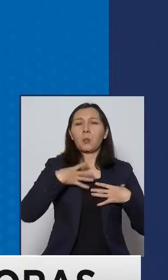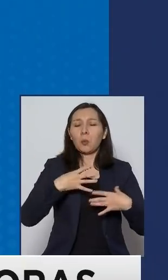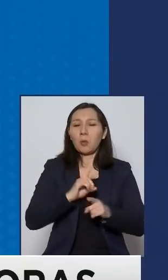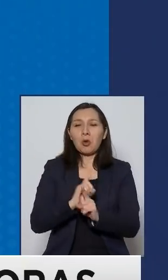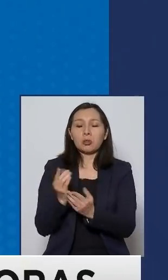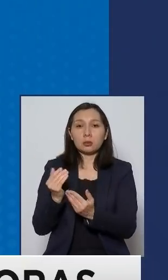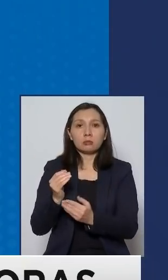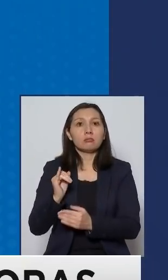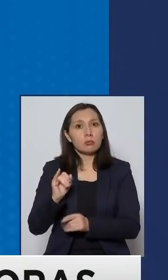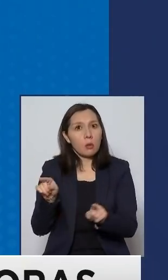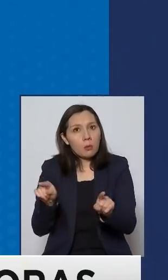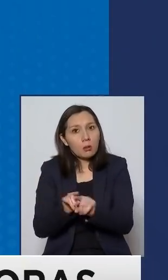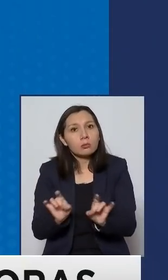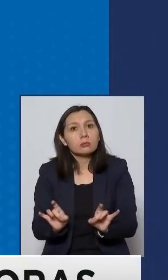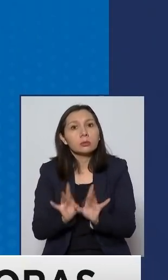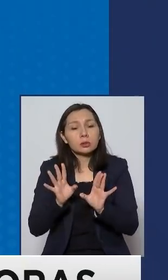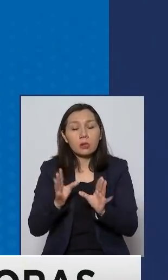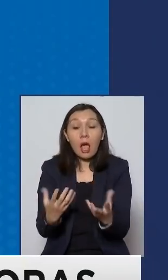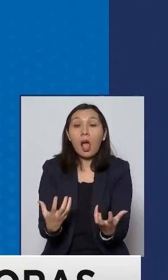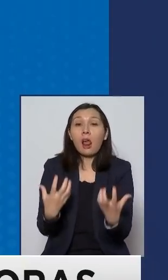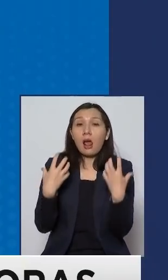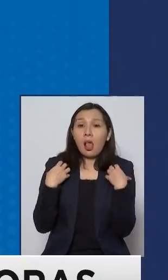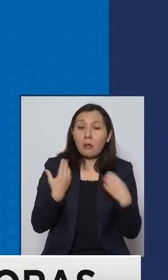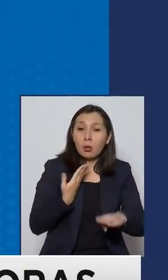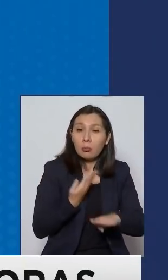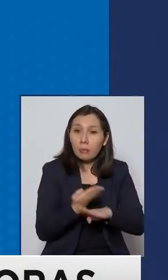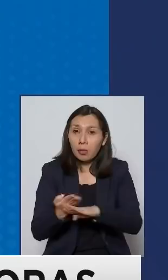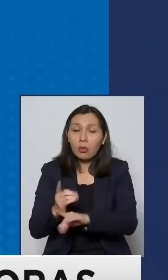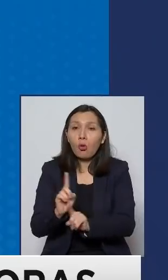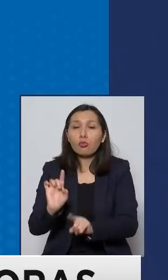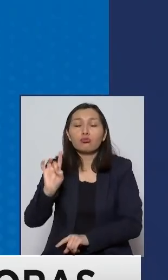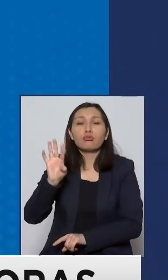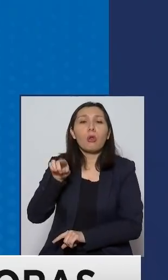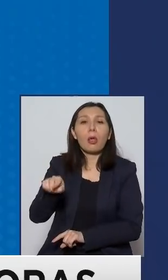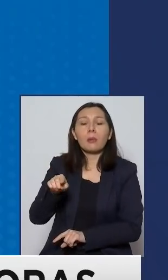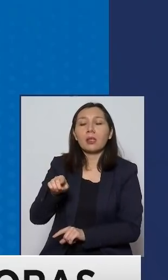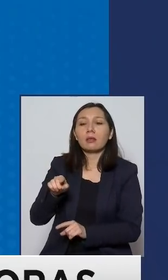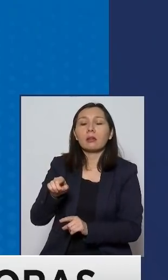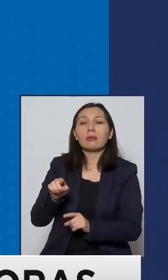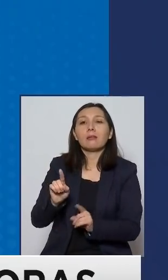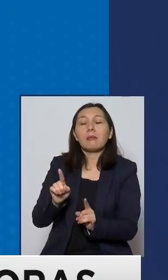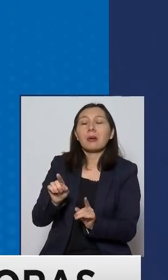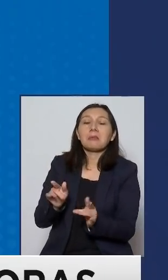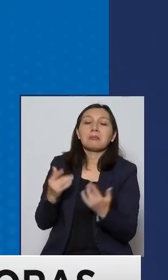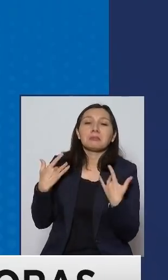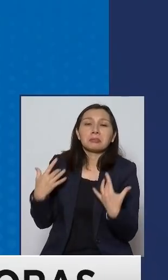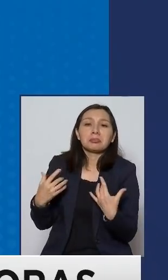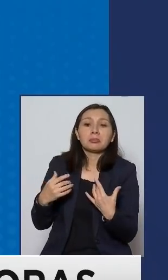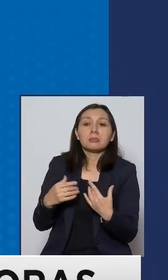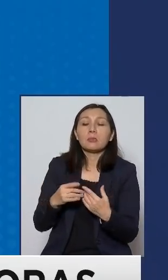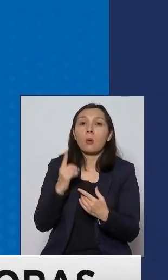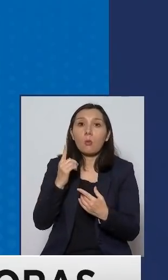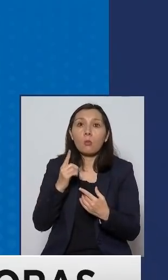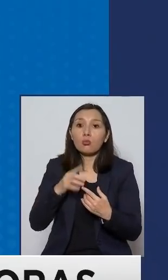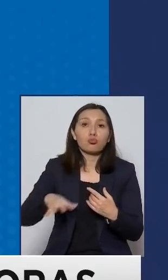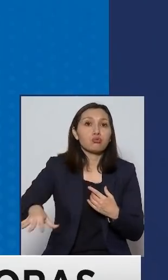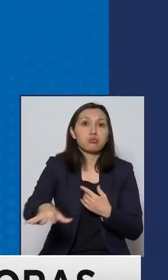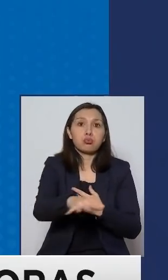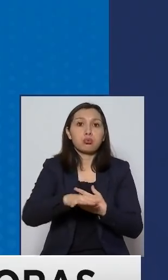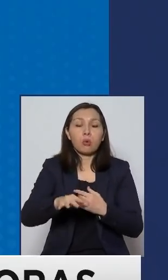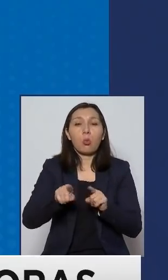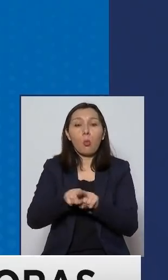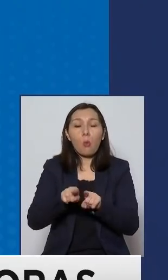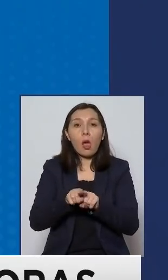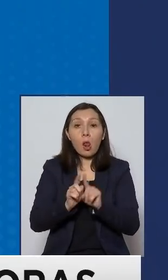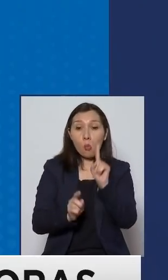la responsabilidad que estamos pidiendo no es solo porque sin uno no hay todos, vale decir, la